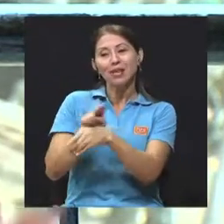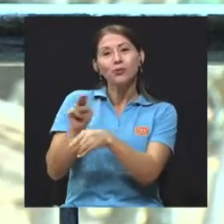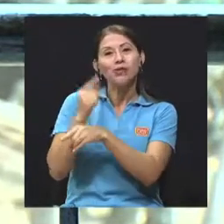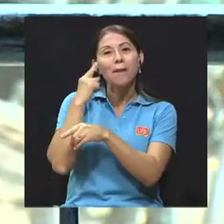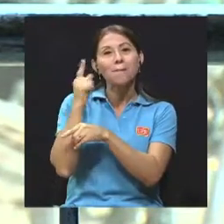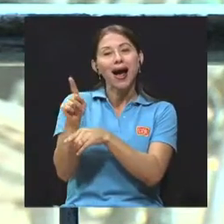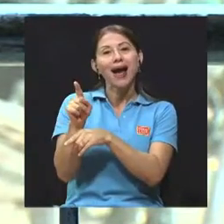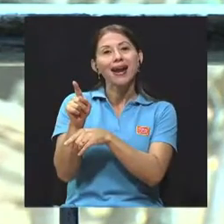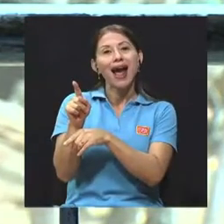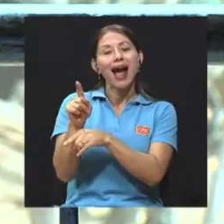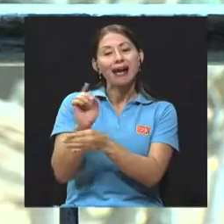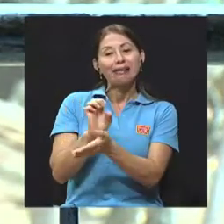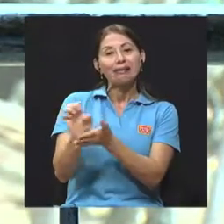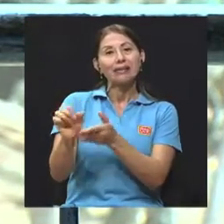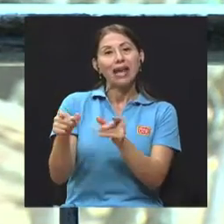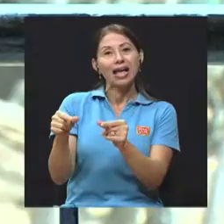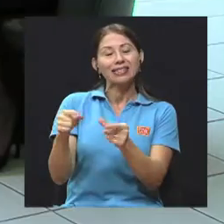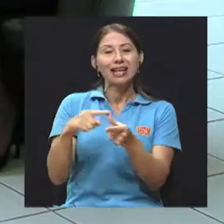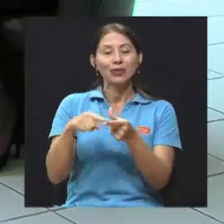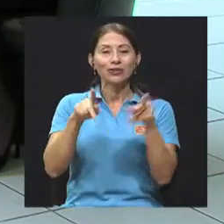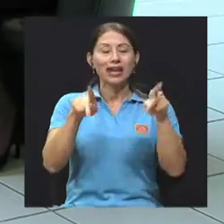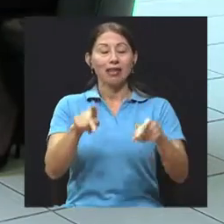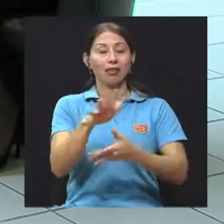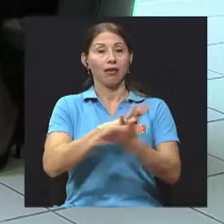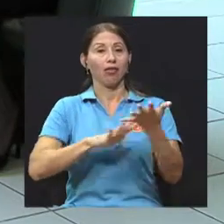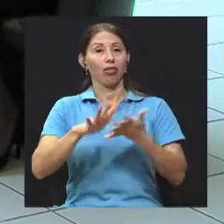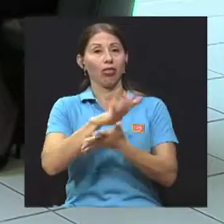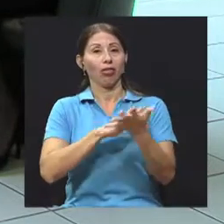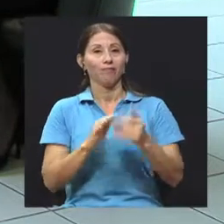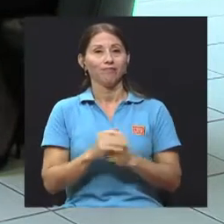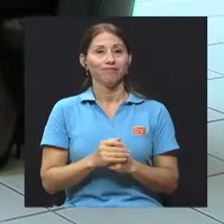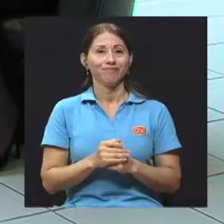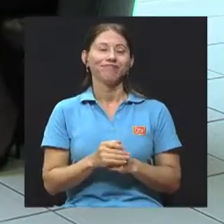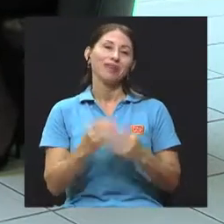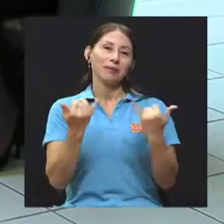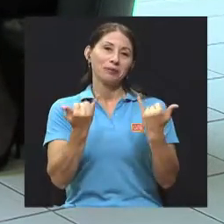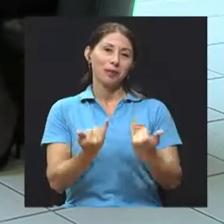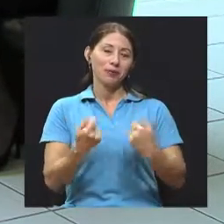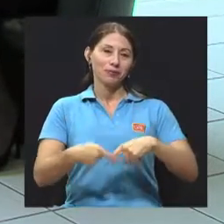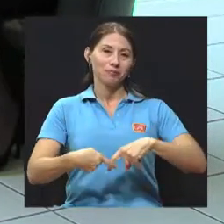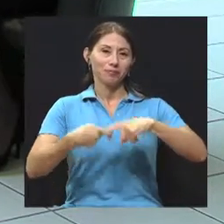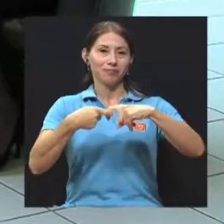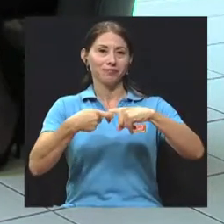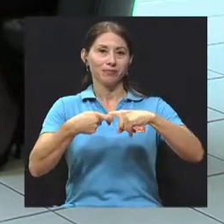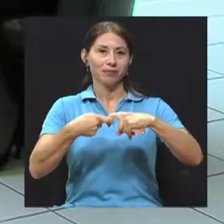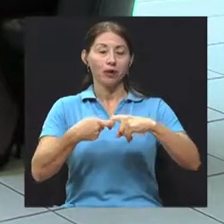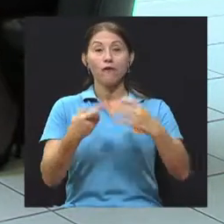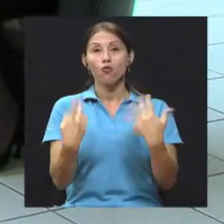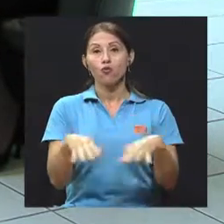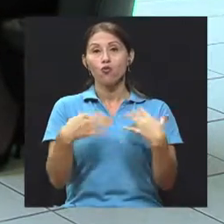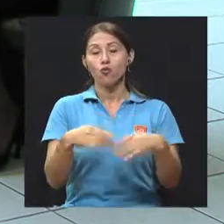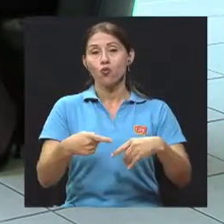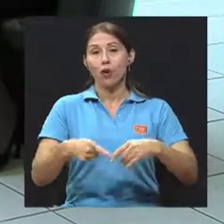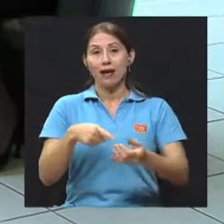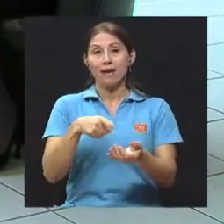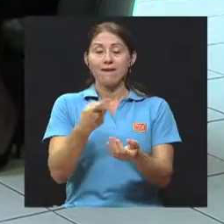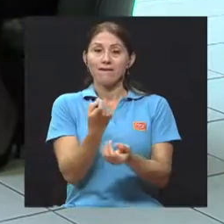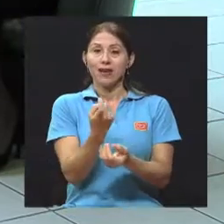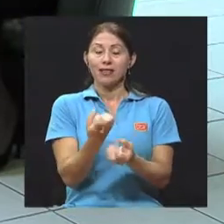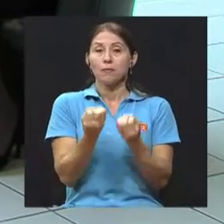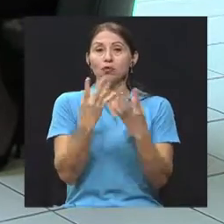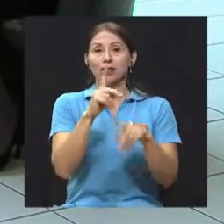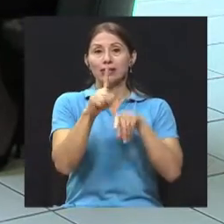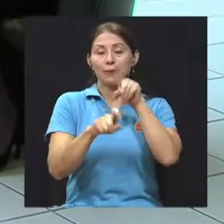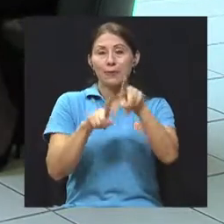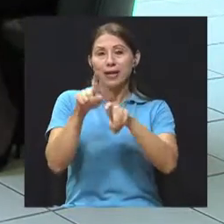todavía más si piensan que es algún tipo de cáncer. Ha llegado el momento de hacer una primera pausa, doctor, porque quedan muchas preguntas pendientes y